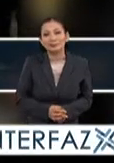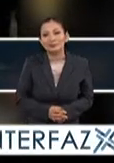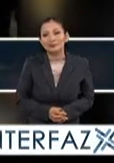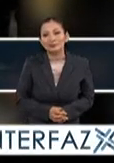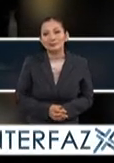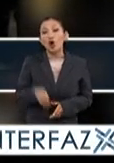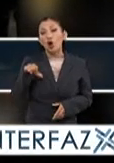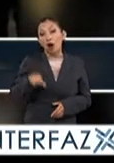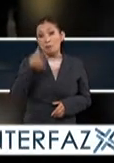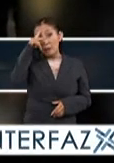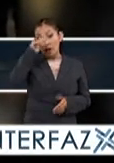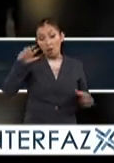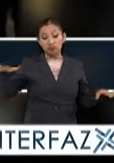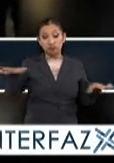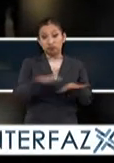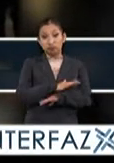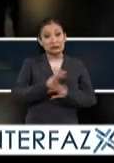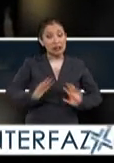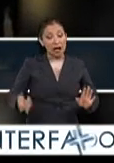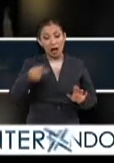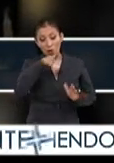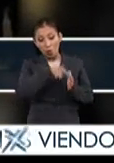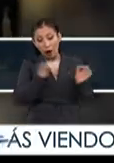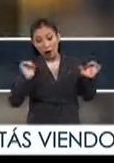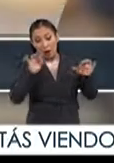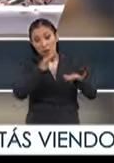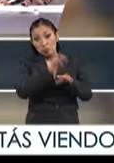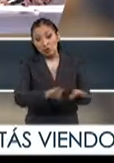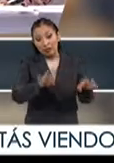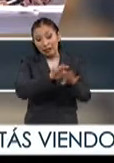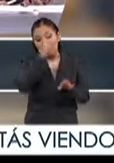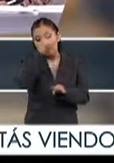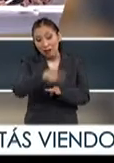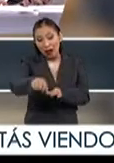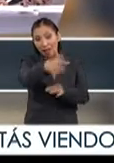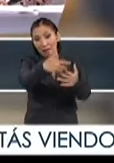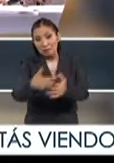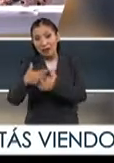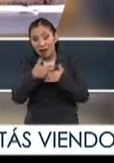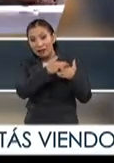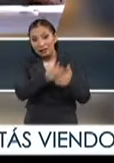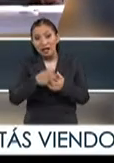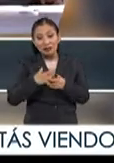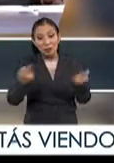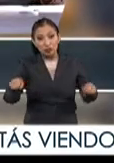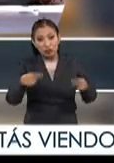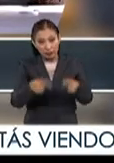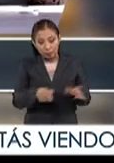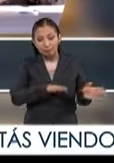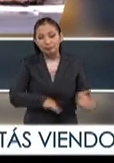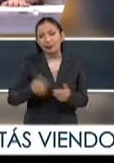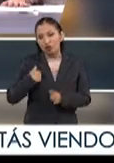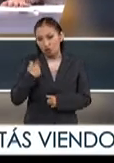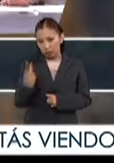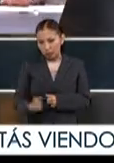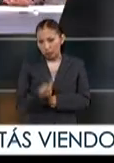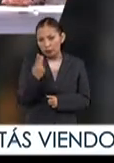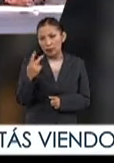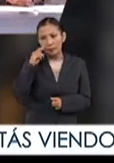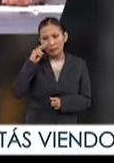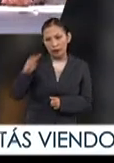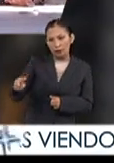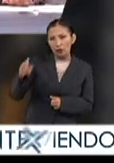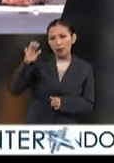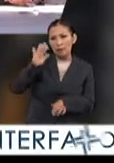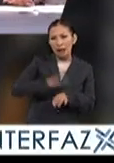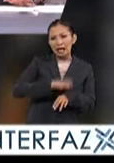y hoy México se ha convertido en uno de los foros más importantes para esta industria y yo ahora si te preguntaría estamos viendo por